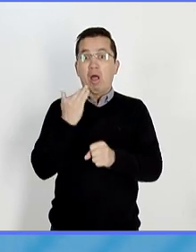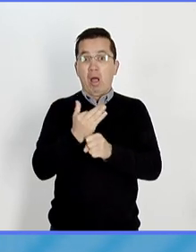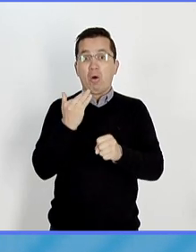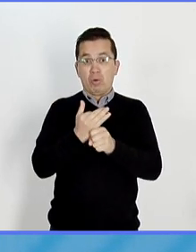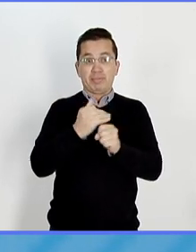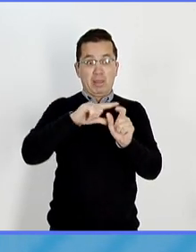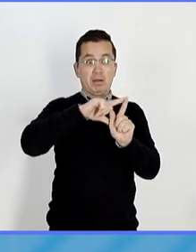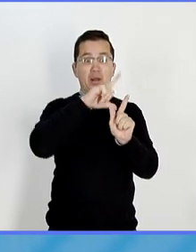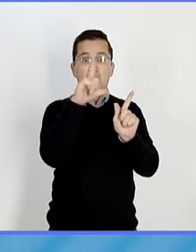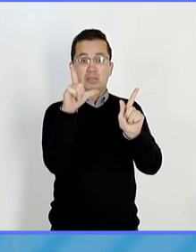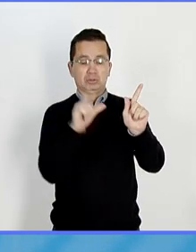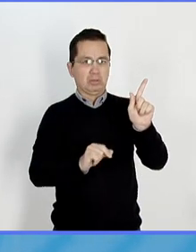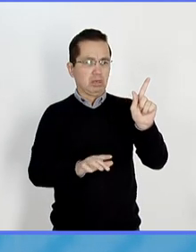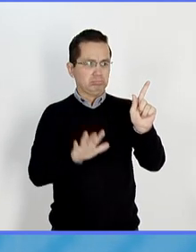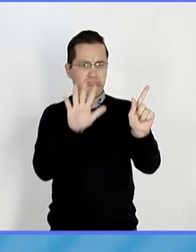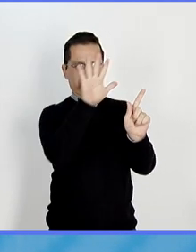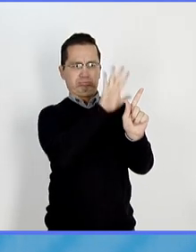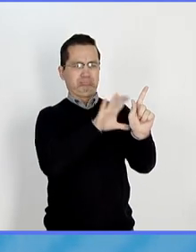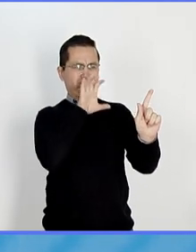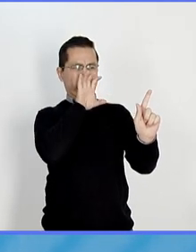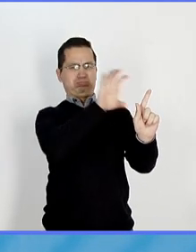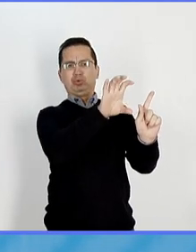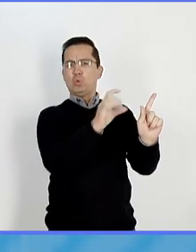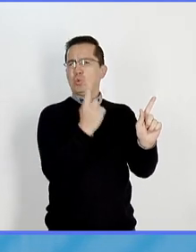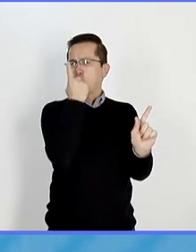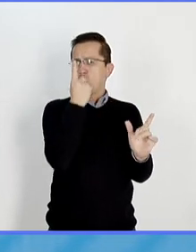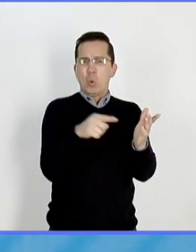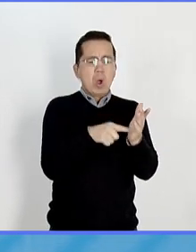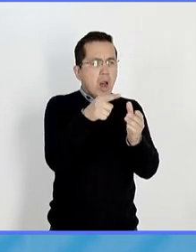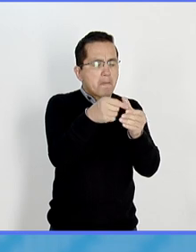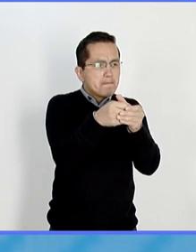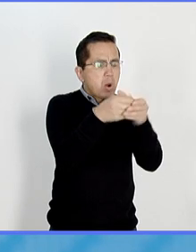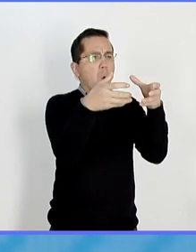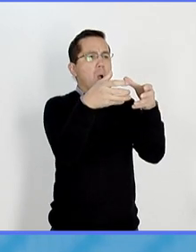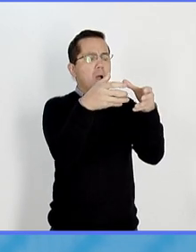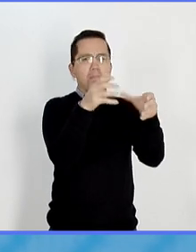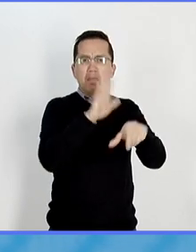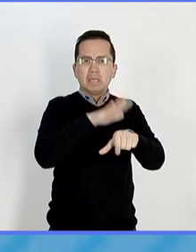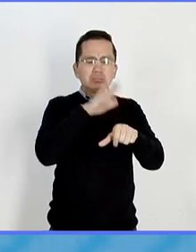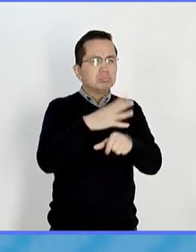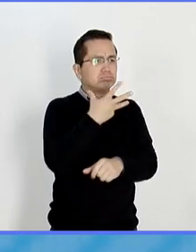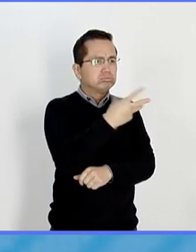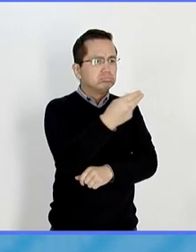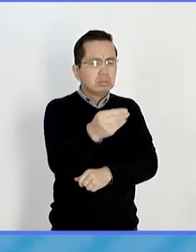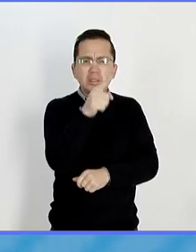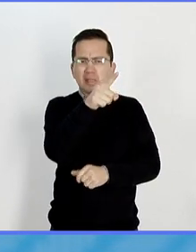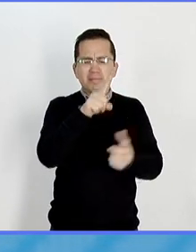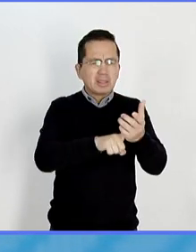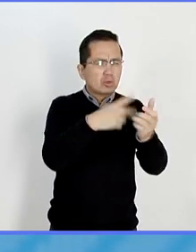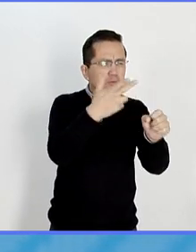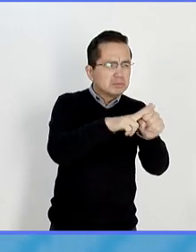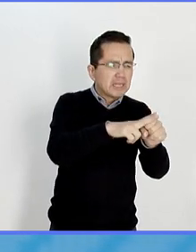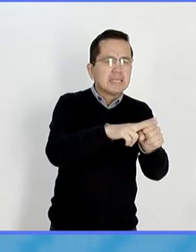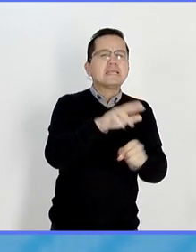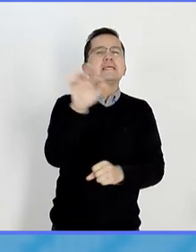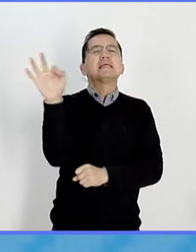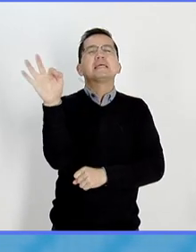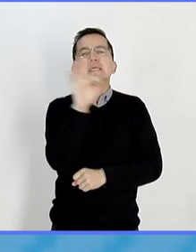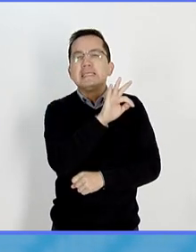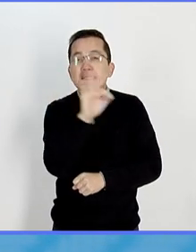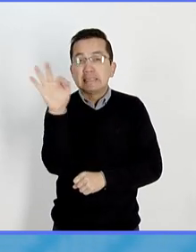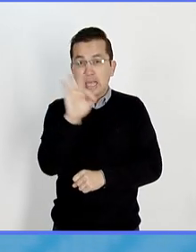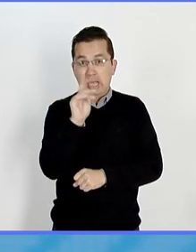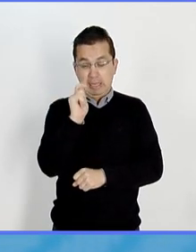y de hecho parece ser que en solo algunos hospitales, sugiere que quizás es una cuestión más ambiental.